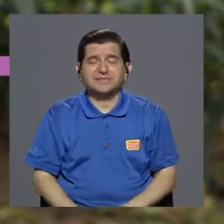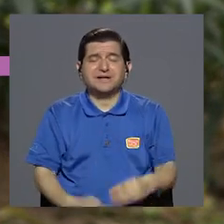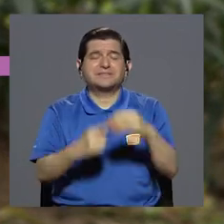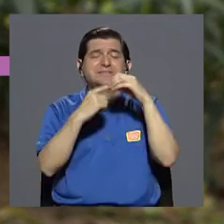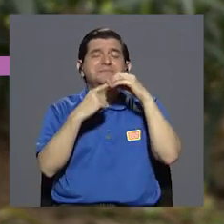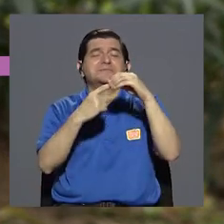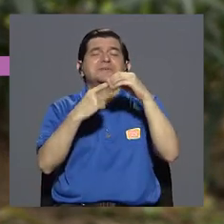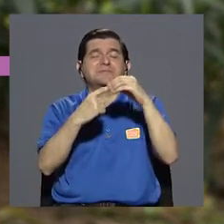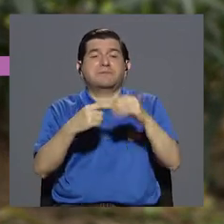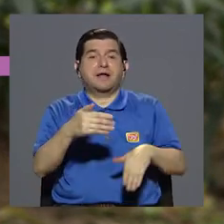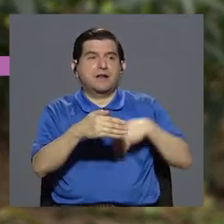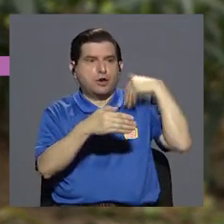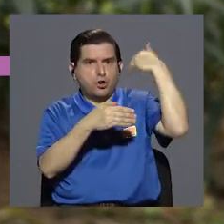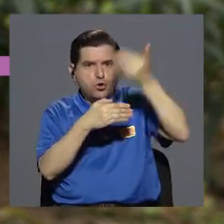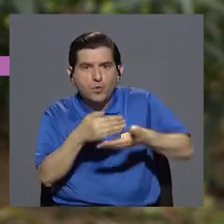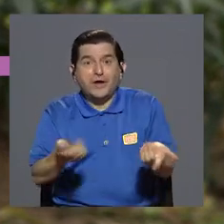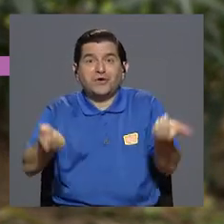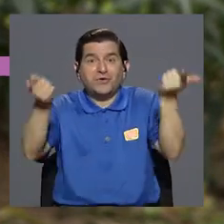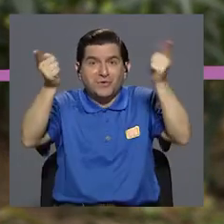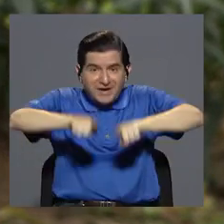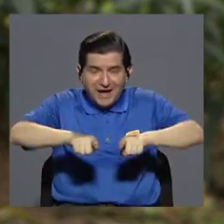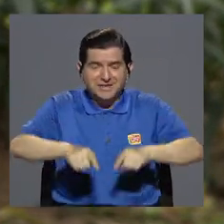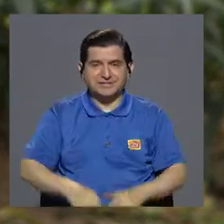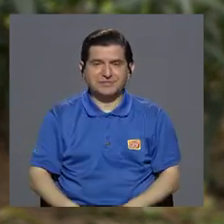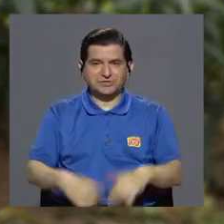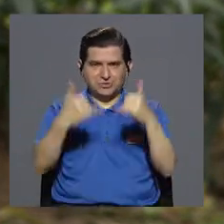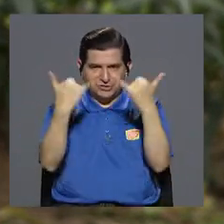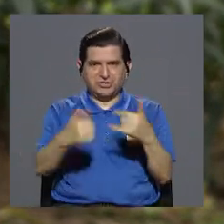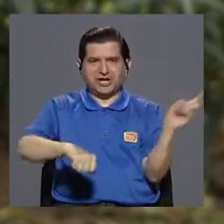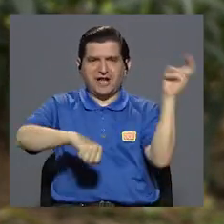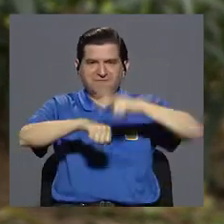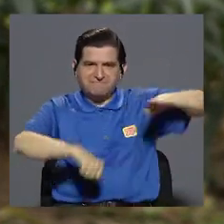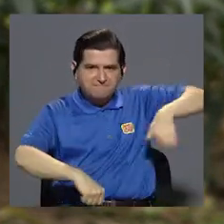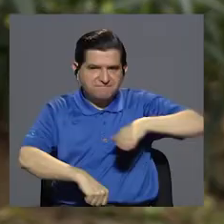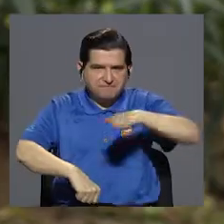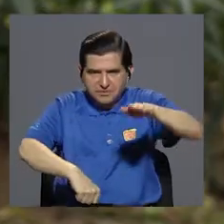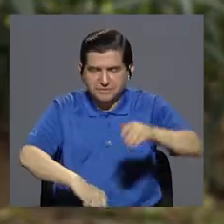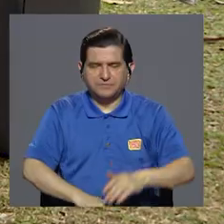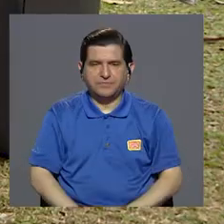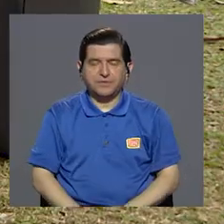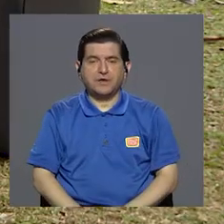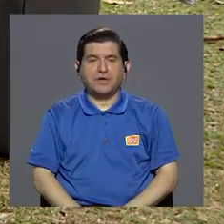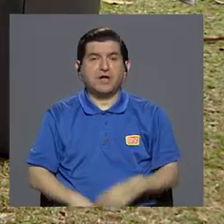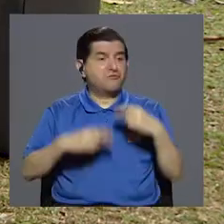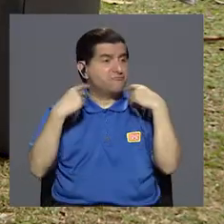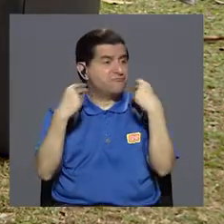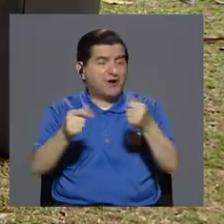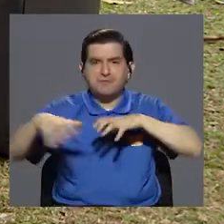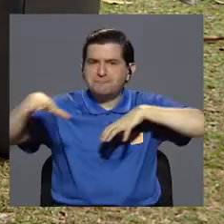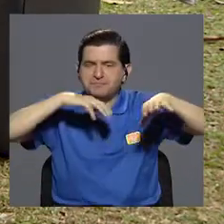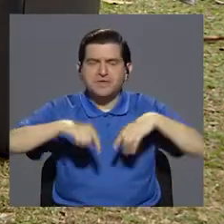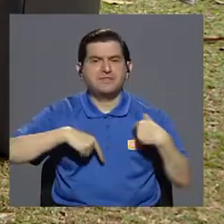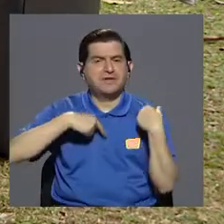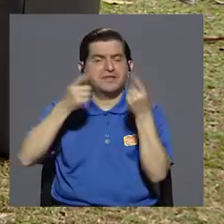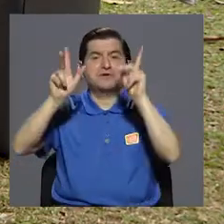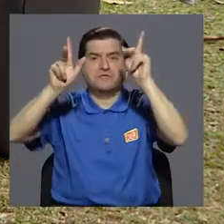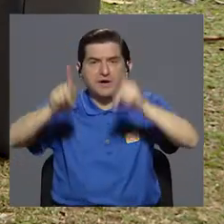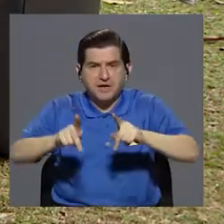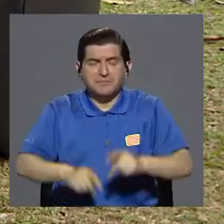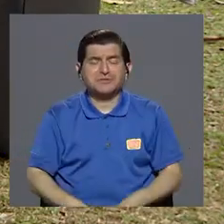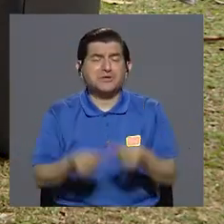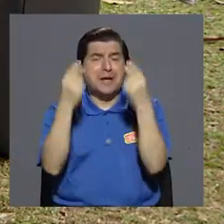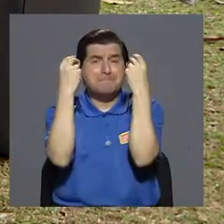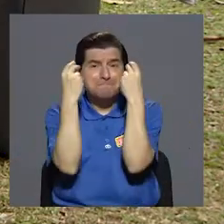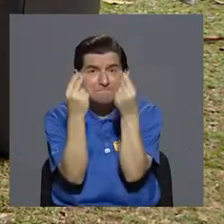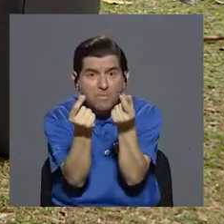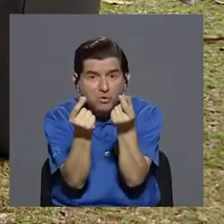medidas principales. Y luego, en caso de que se tenga una mordedura de serpiente, reaccionar rápidamente y trasladar a esa